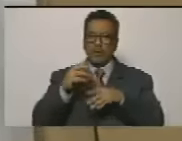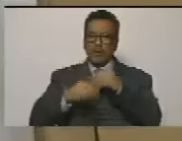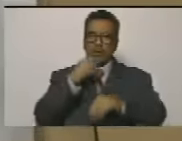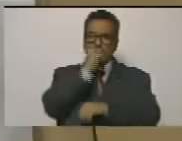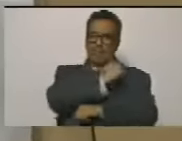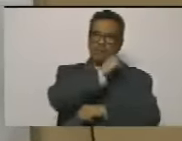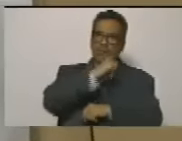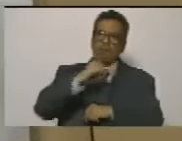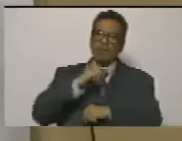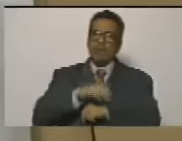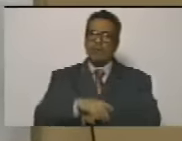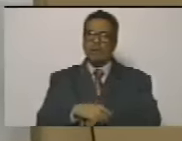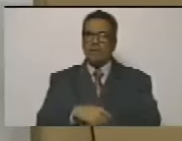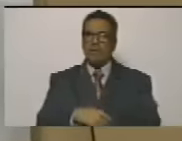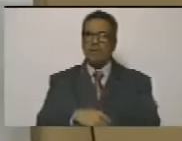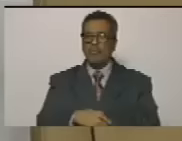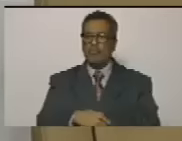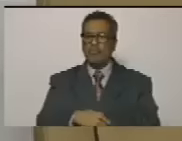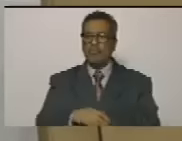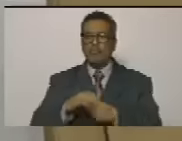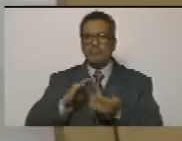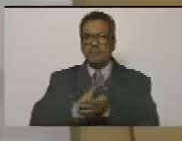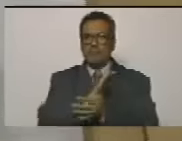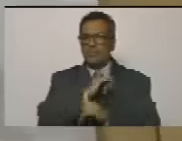asesinar exterminar